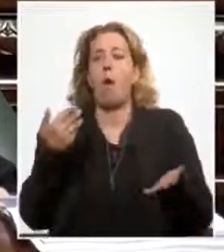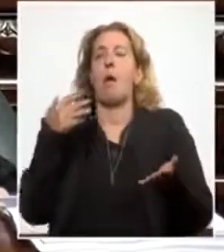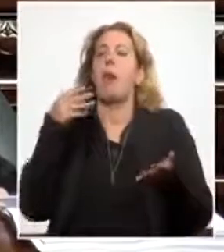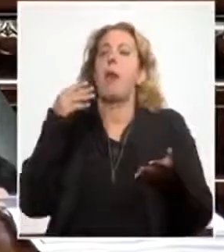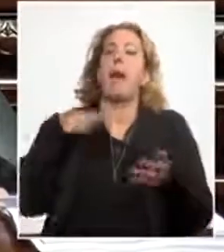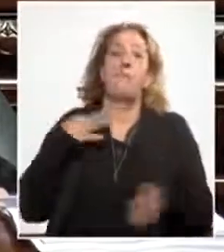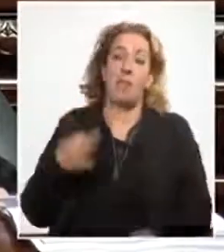de la vida.